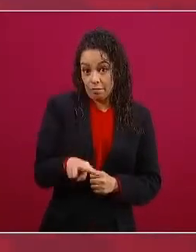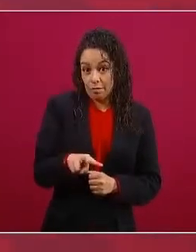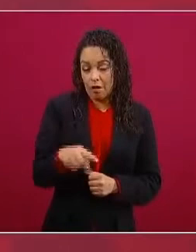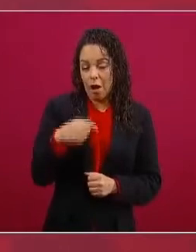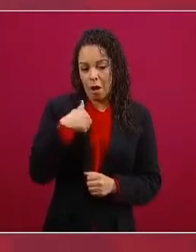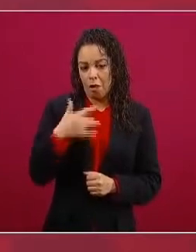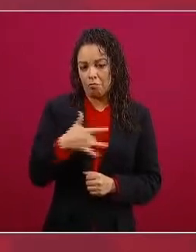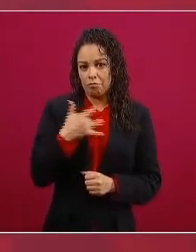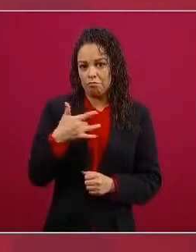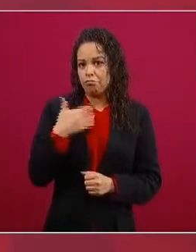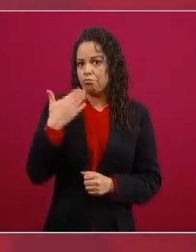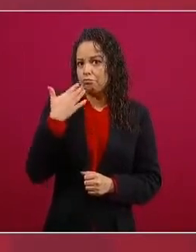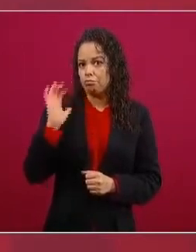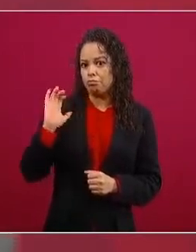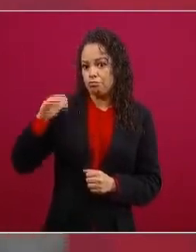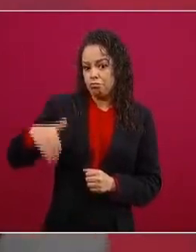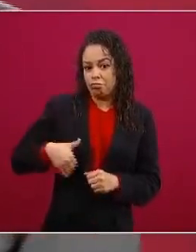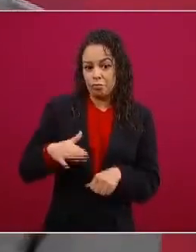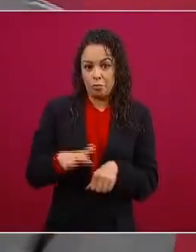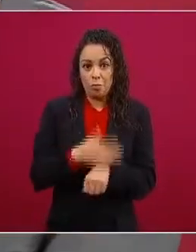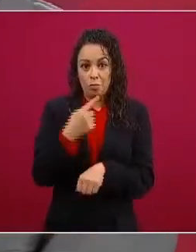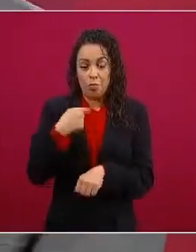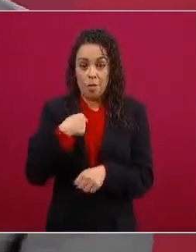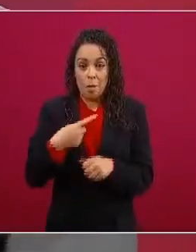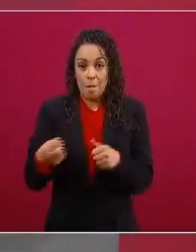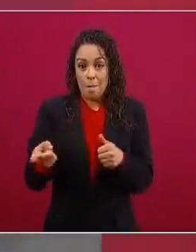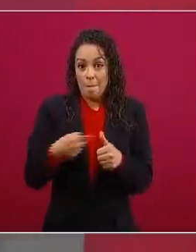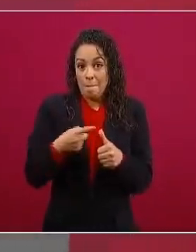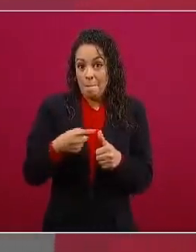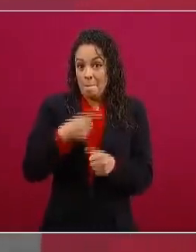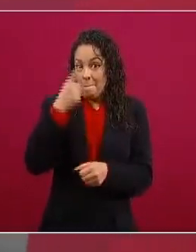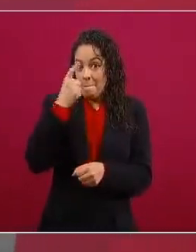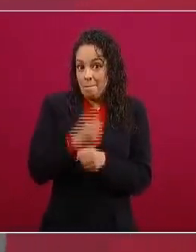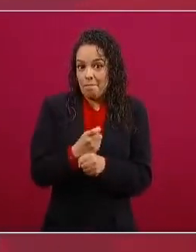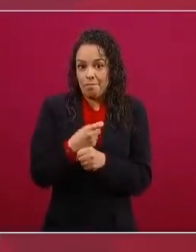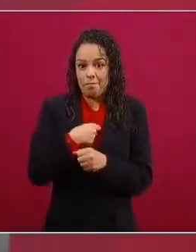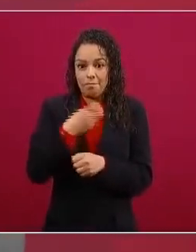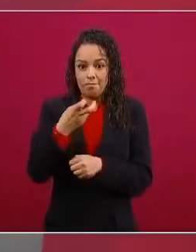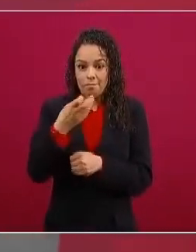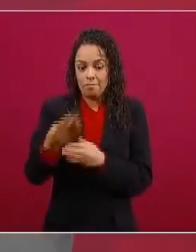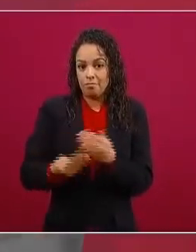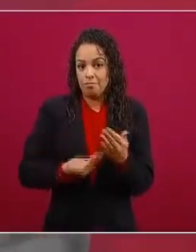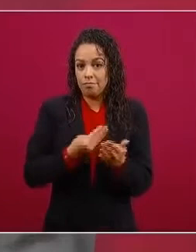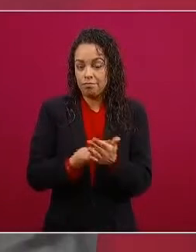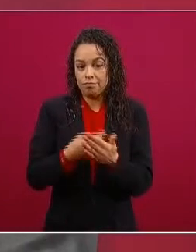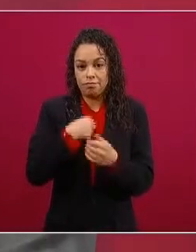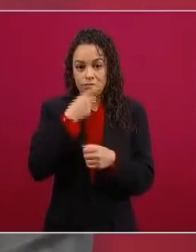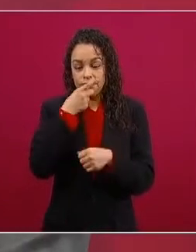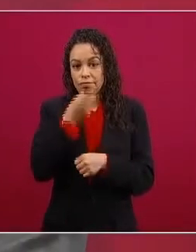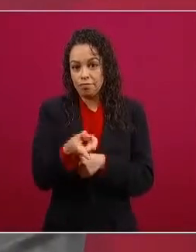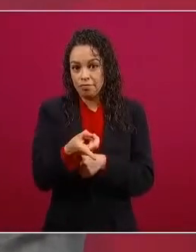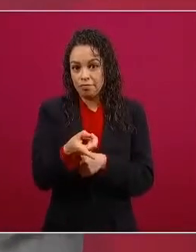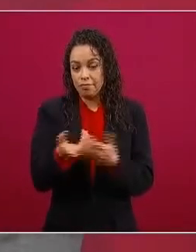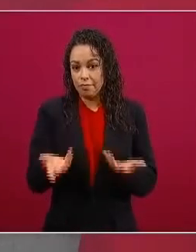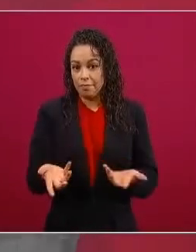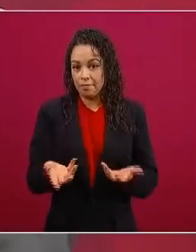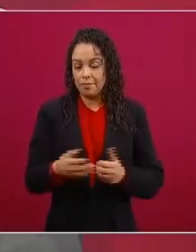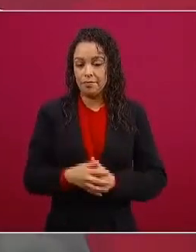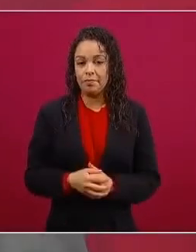que planteamos que no íbamos a someternos a la política